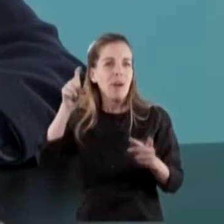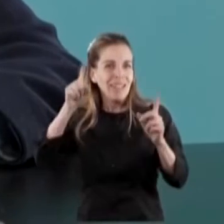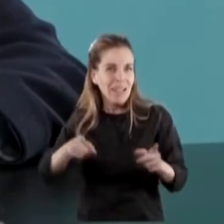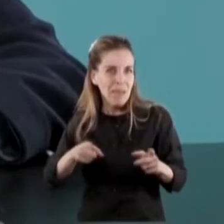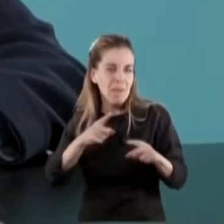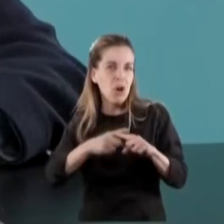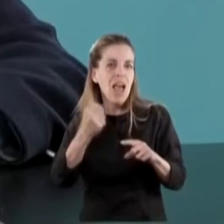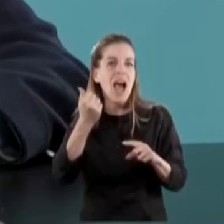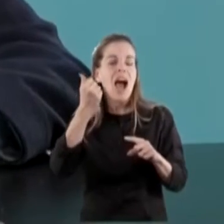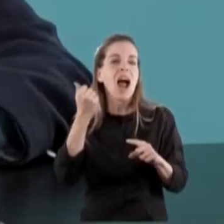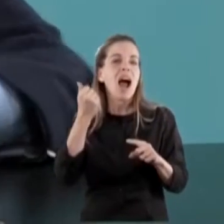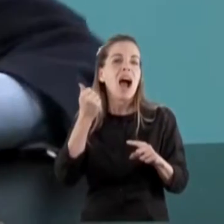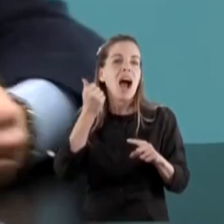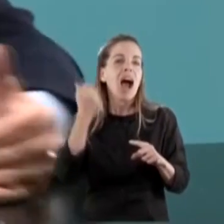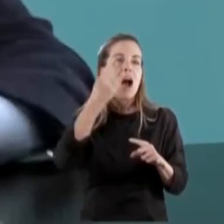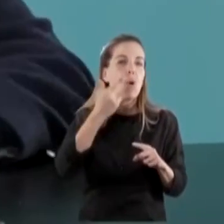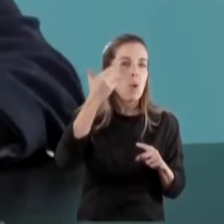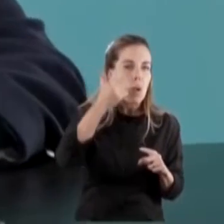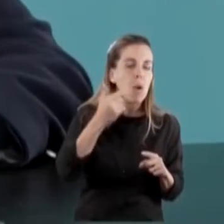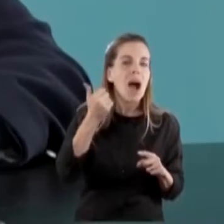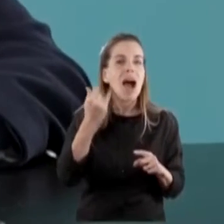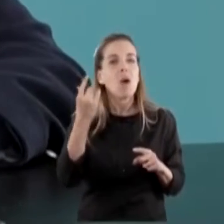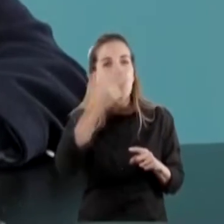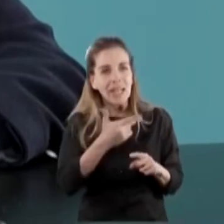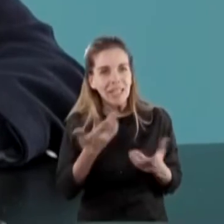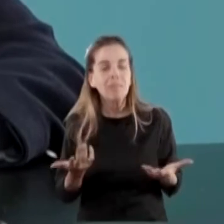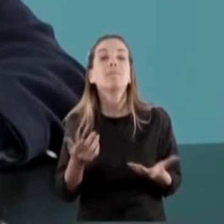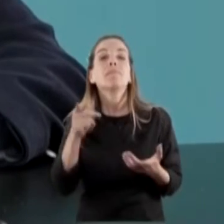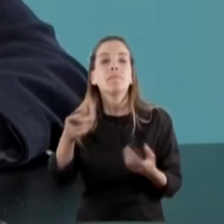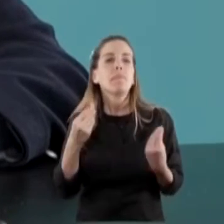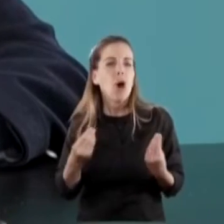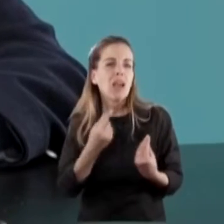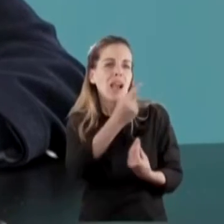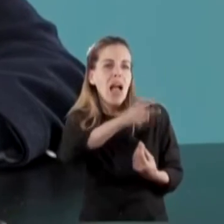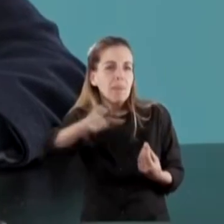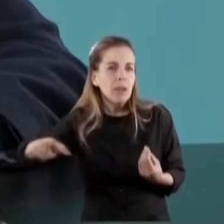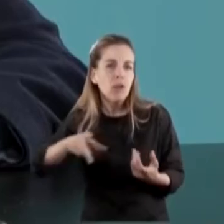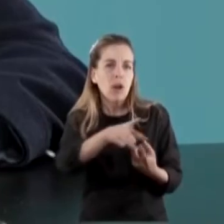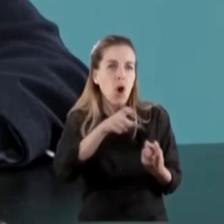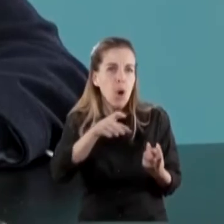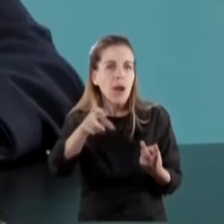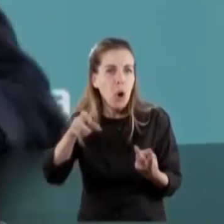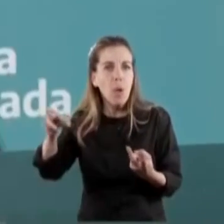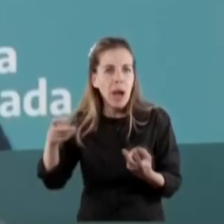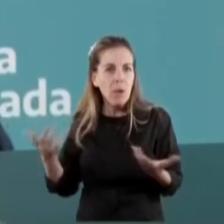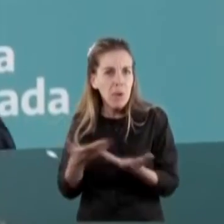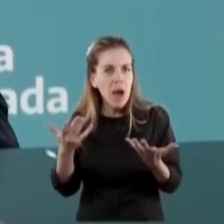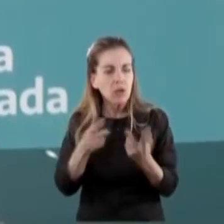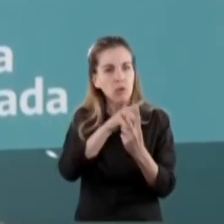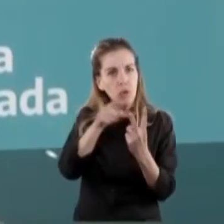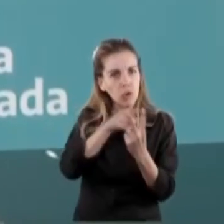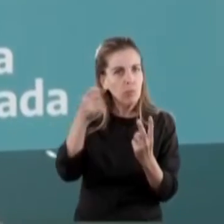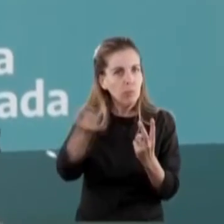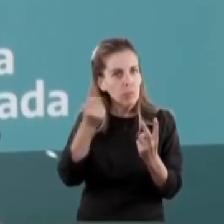Universal por Hijo en el marco de la llegada directa a cada beneficiario, a cada beneficiaria, marca